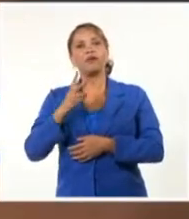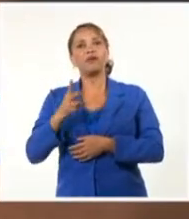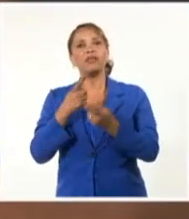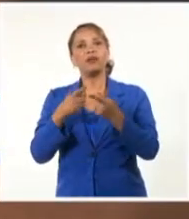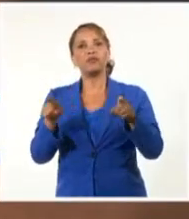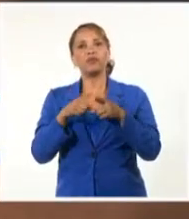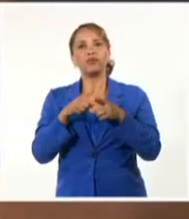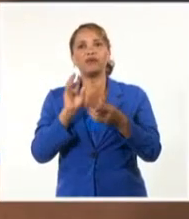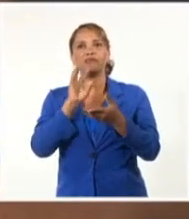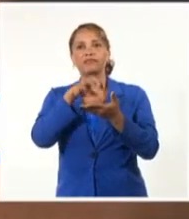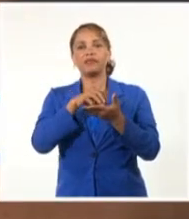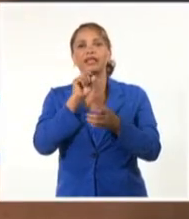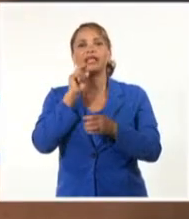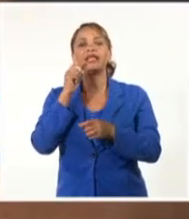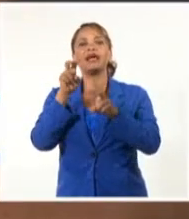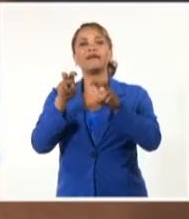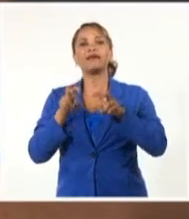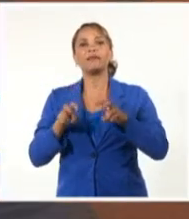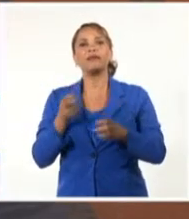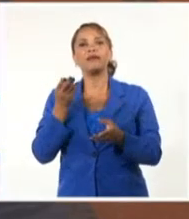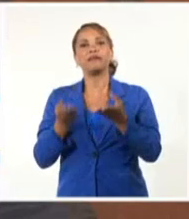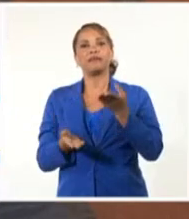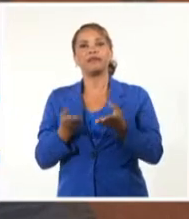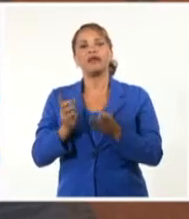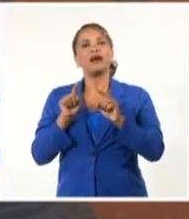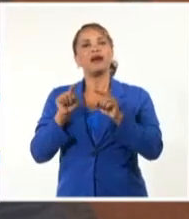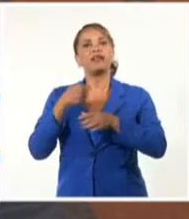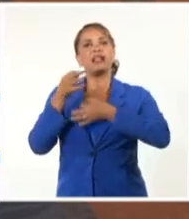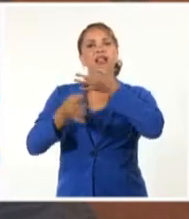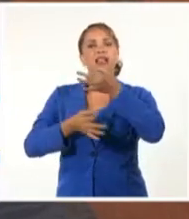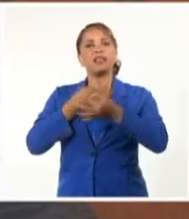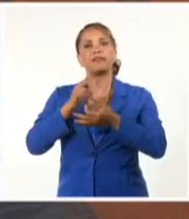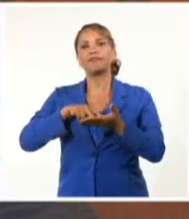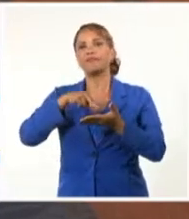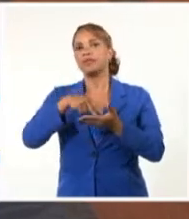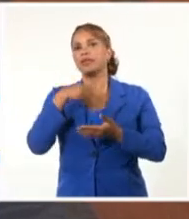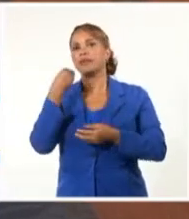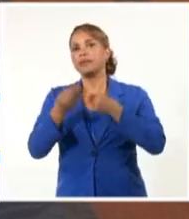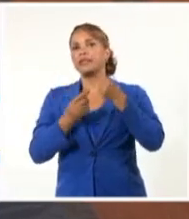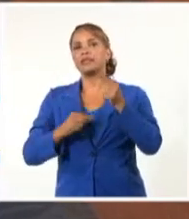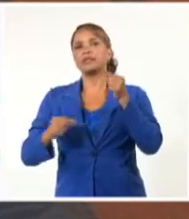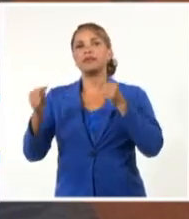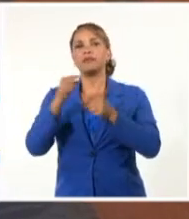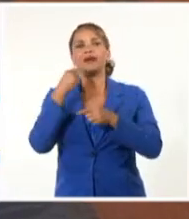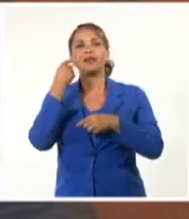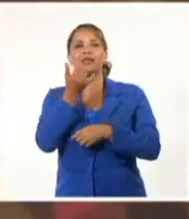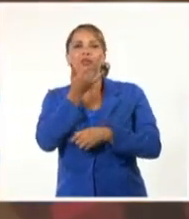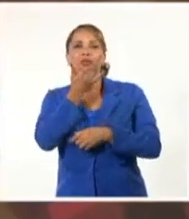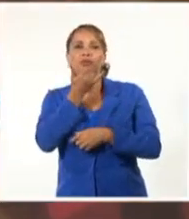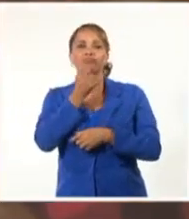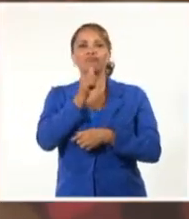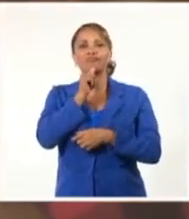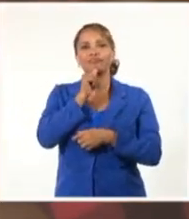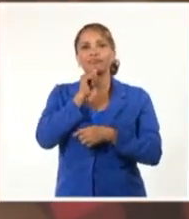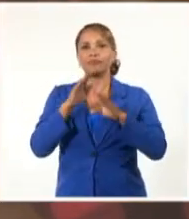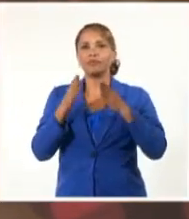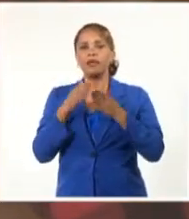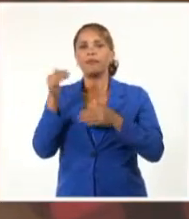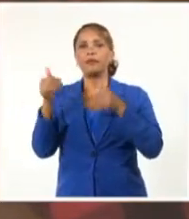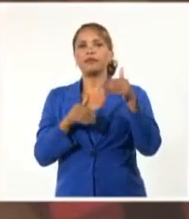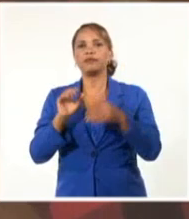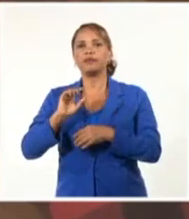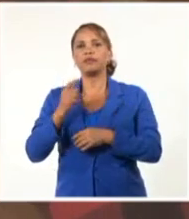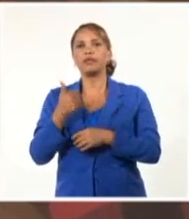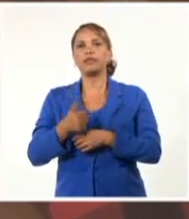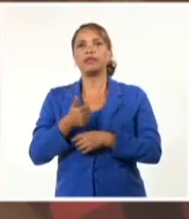territorio en la asamblea de balance, donde se expusieron las principales inquietudes de los miembros de la organización. Con la presencia del secretario del Partido